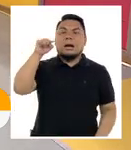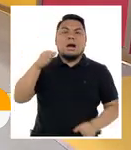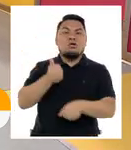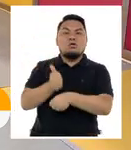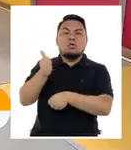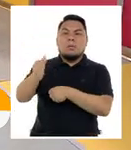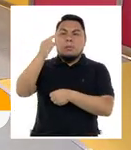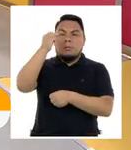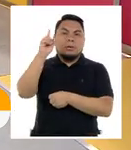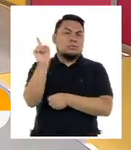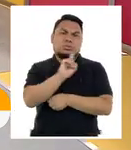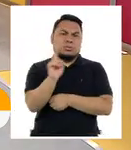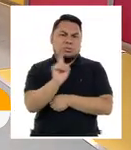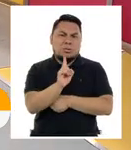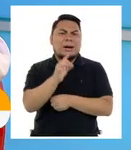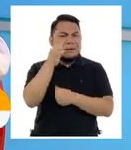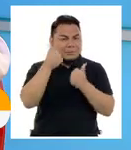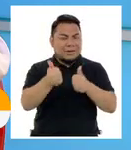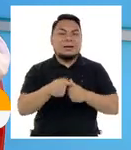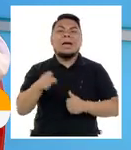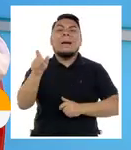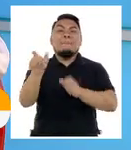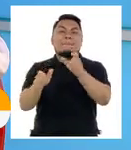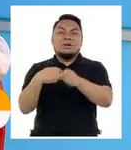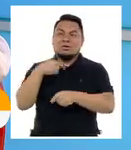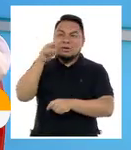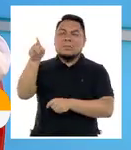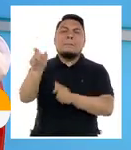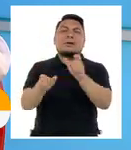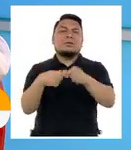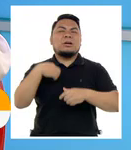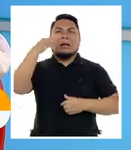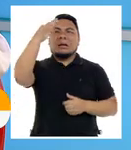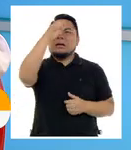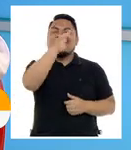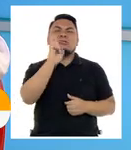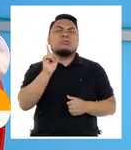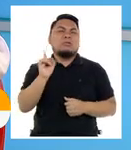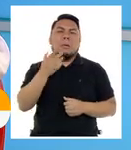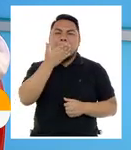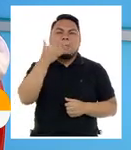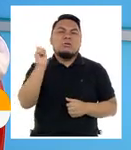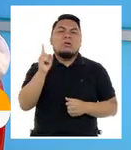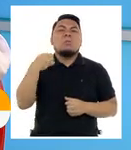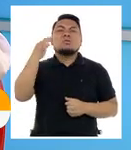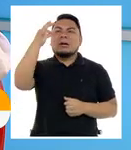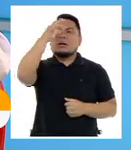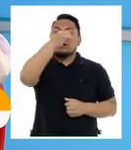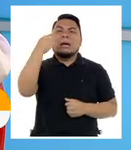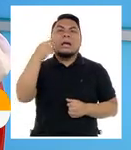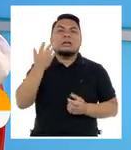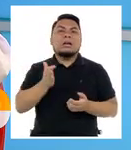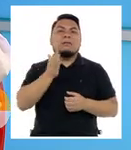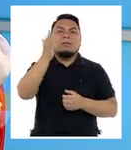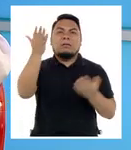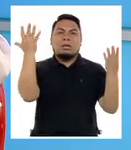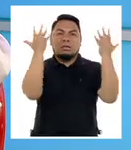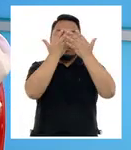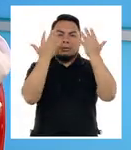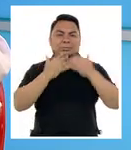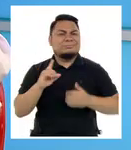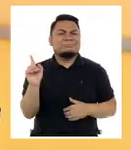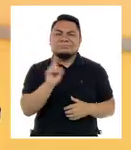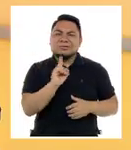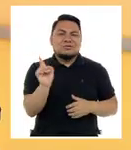gota. Yo tengo pacientes que han abandonado el tratamiento de glaucoma por años y llegan ya muy avanzados y lo que se excusaban diciendo